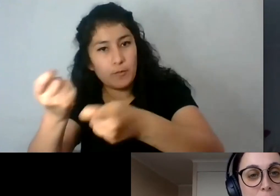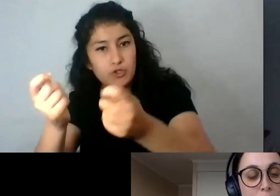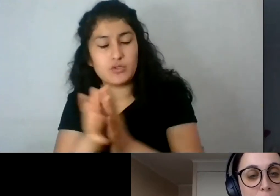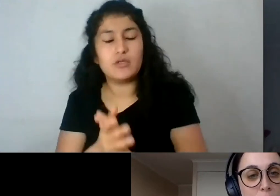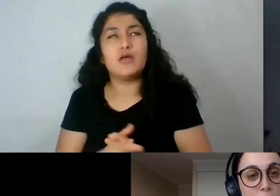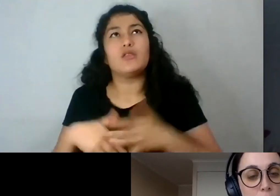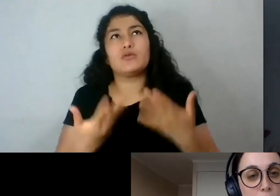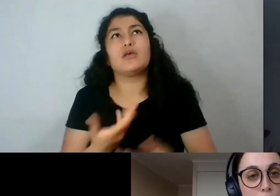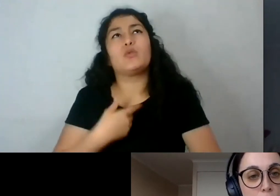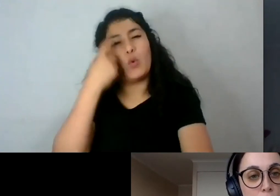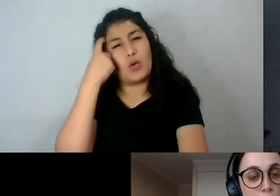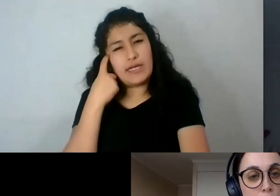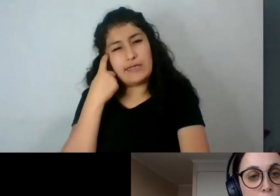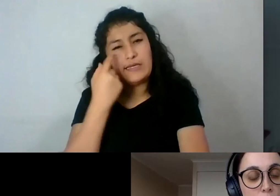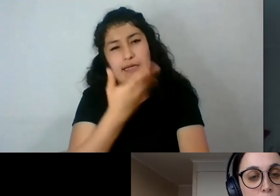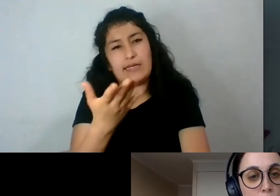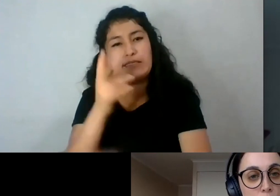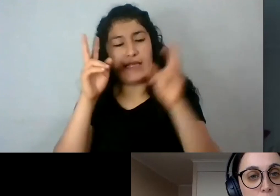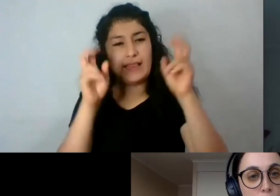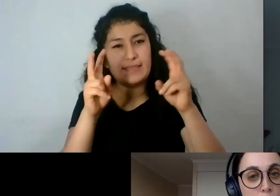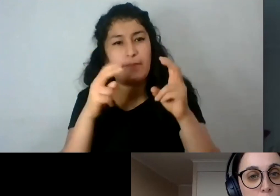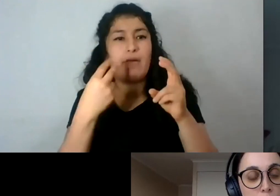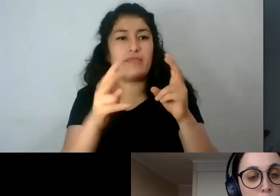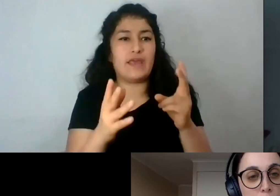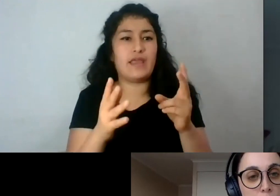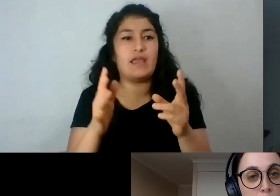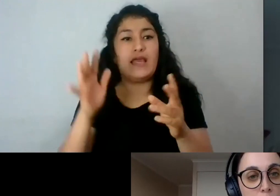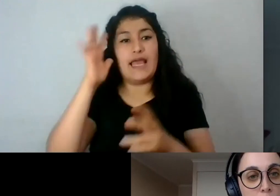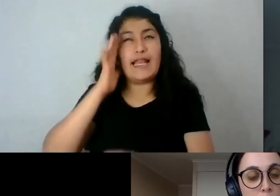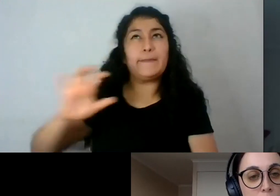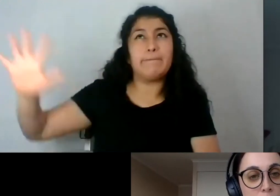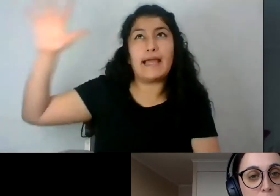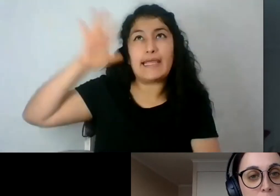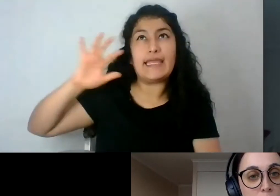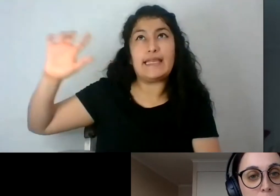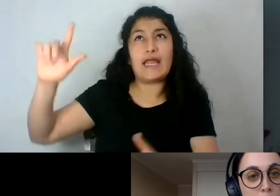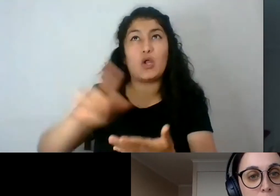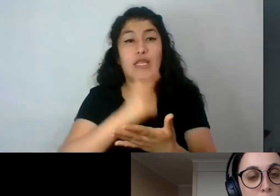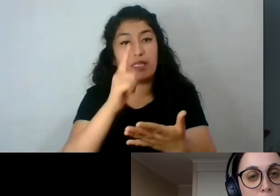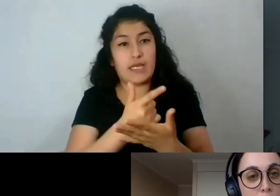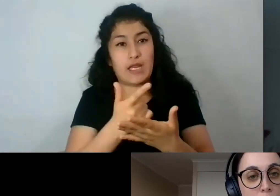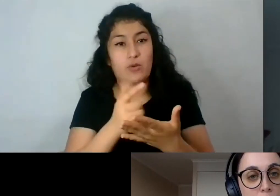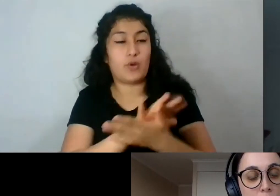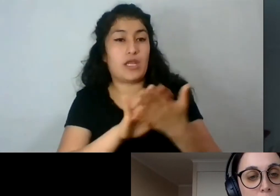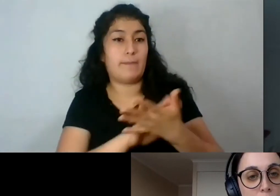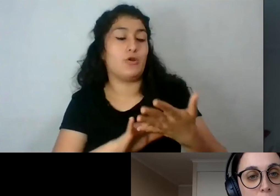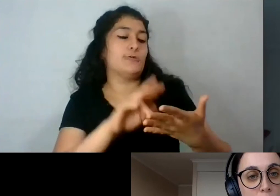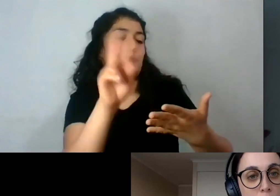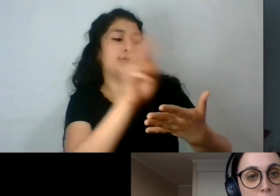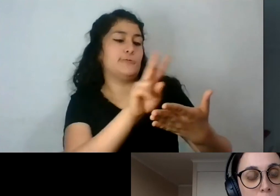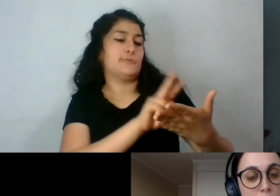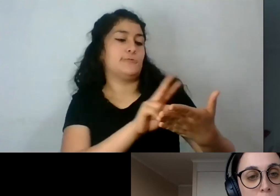se contamina el imaginario literario que es abierto al imaginario del lector versus lo que plantea lo multimedial,